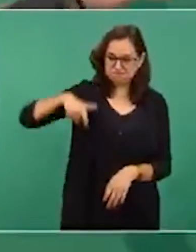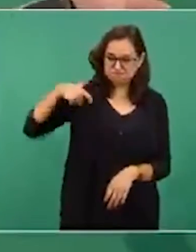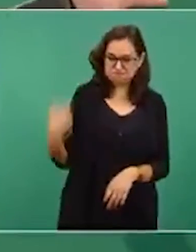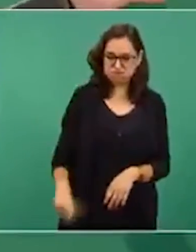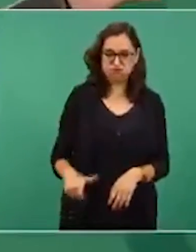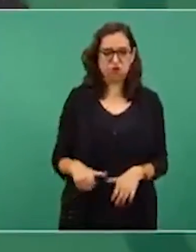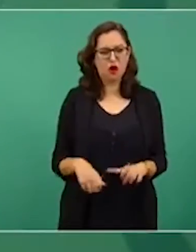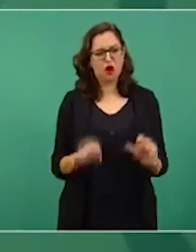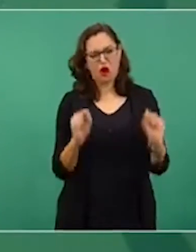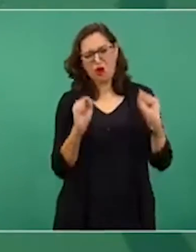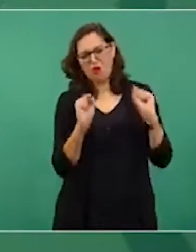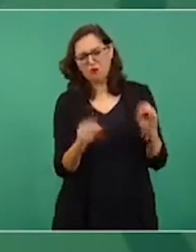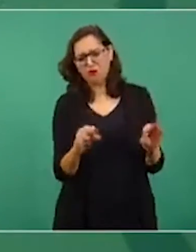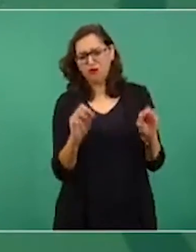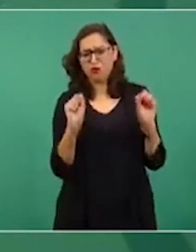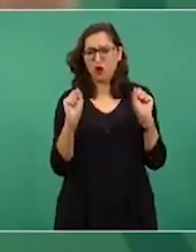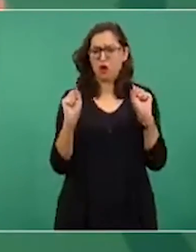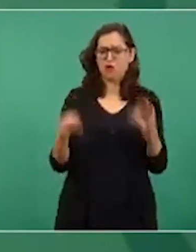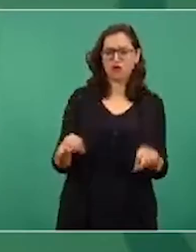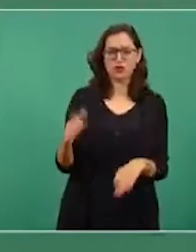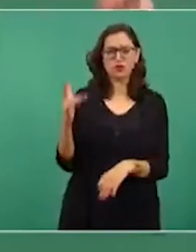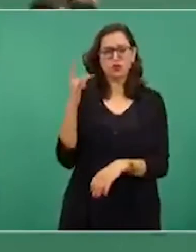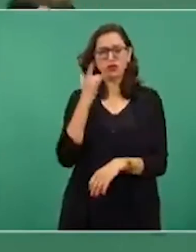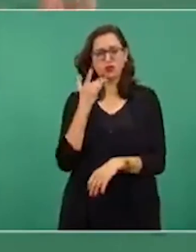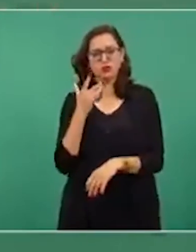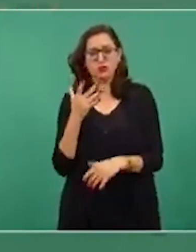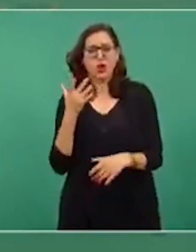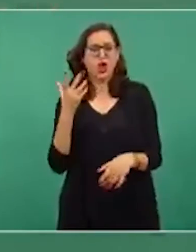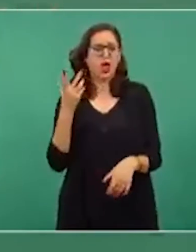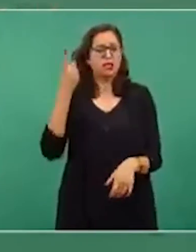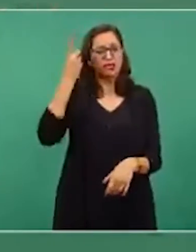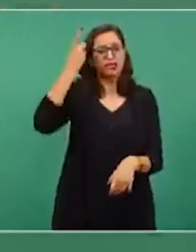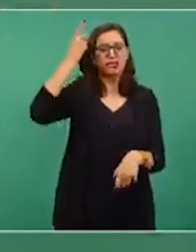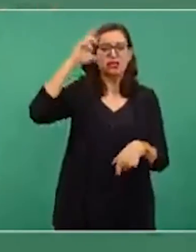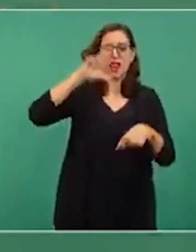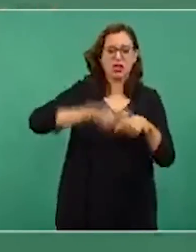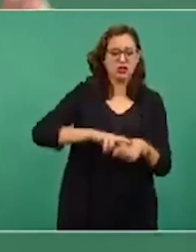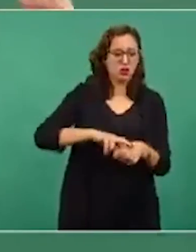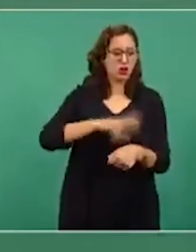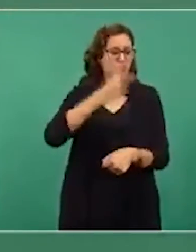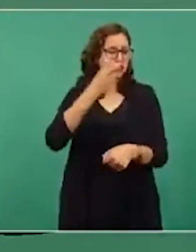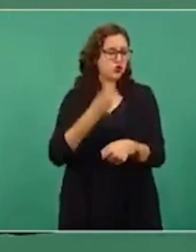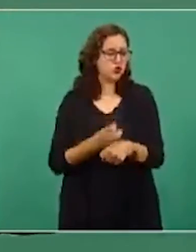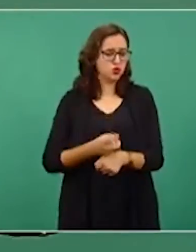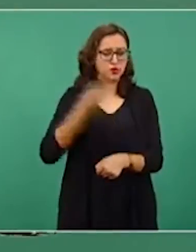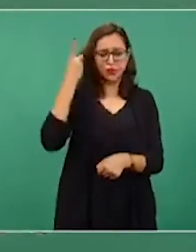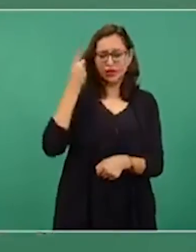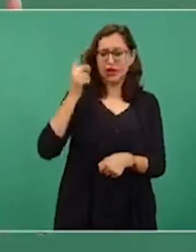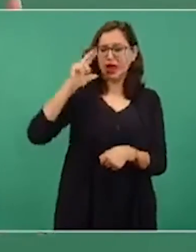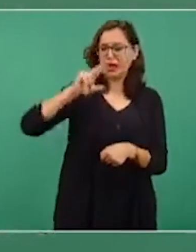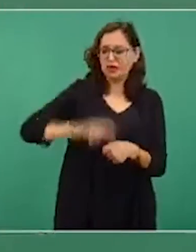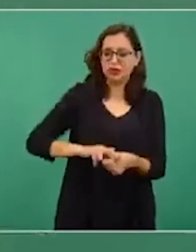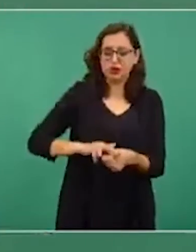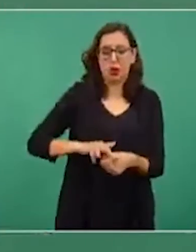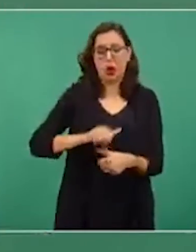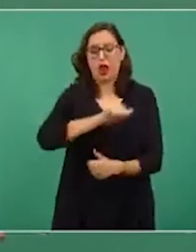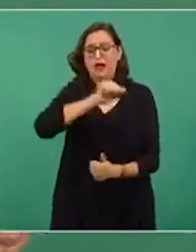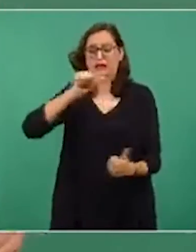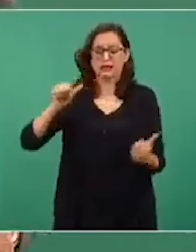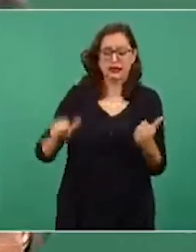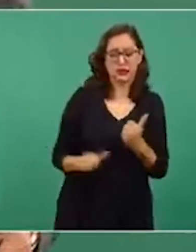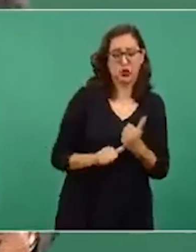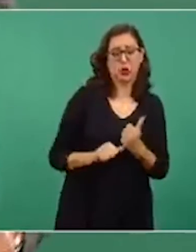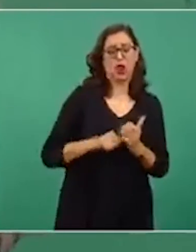oficinas, directores, subdirectores, asesores, ayudantes,